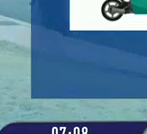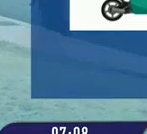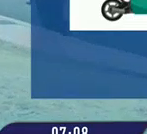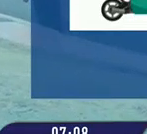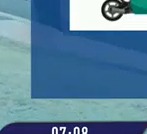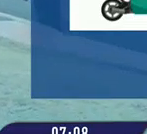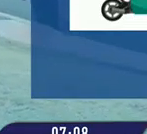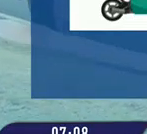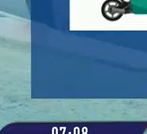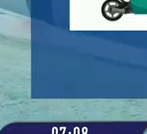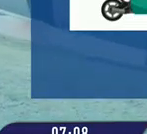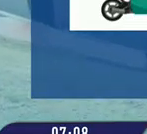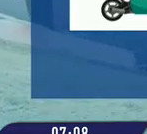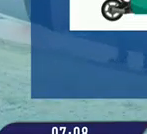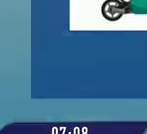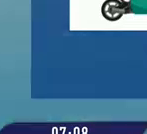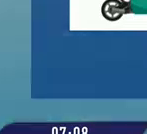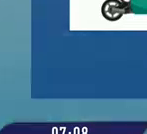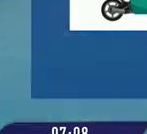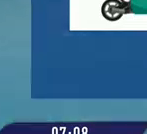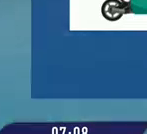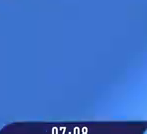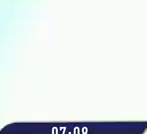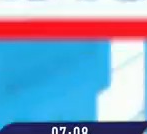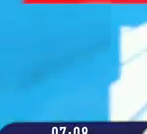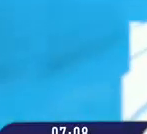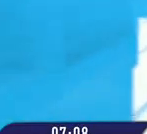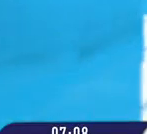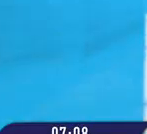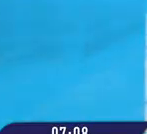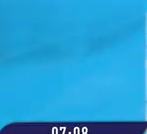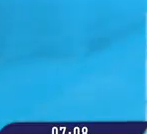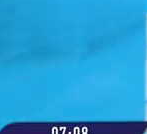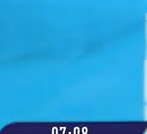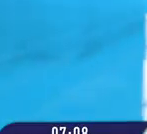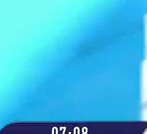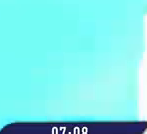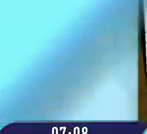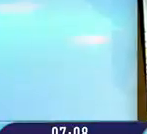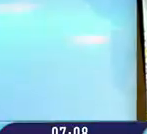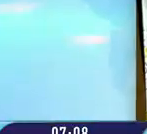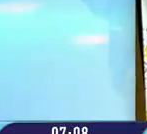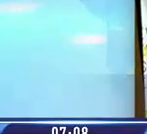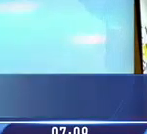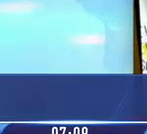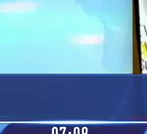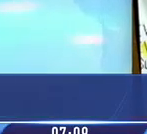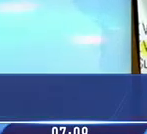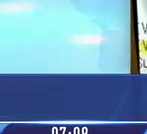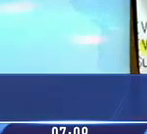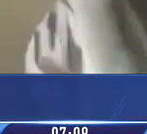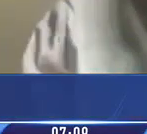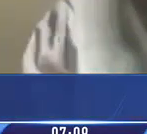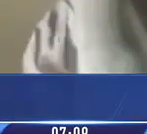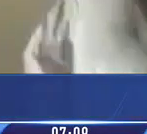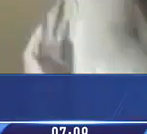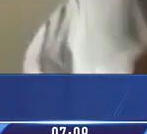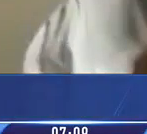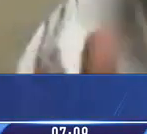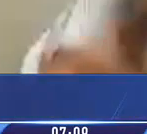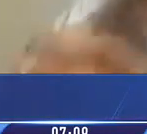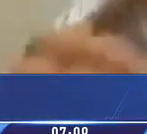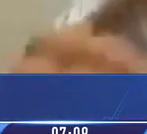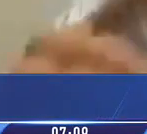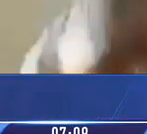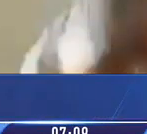horas hasta las 21 horas. Y al retornar productos que debían venderse sin IVA e ICE, todavía se